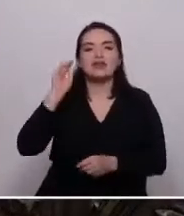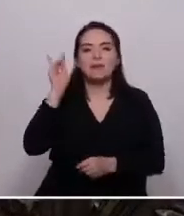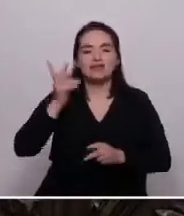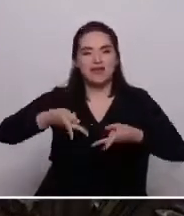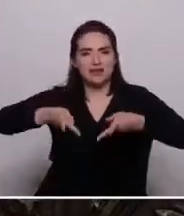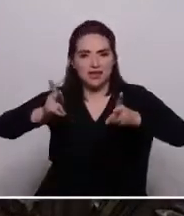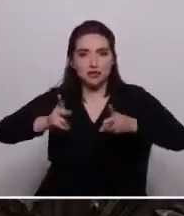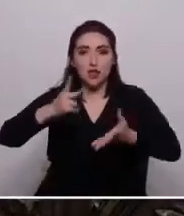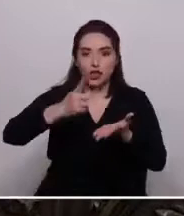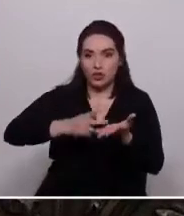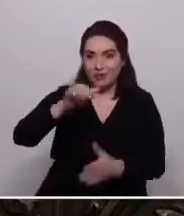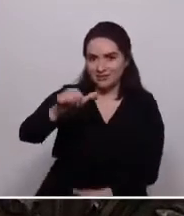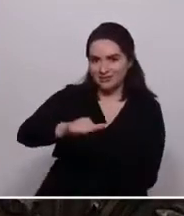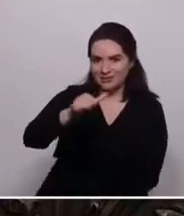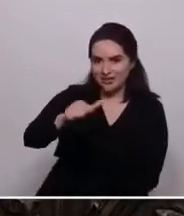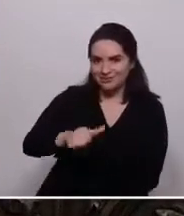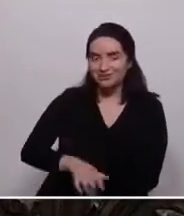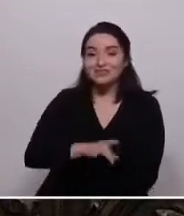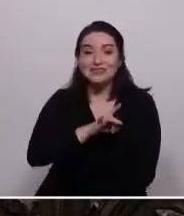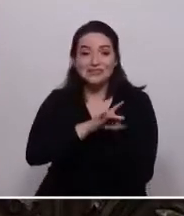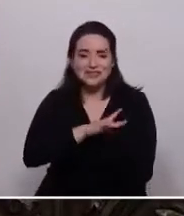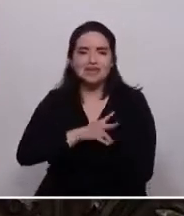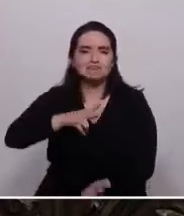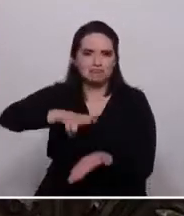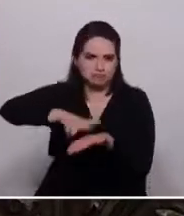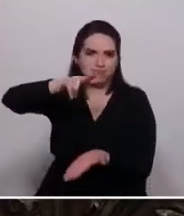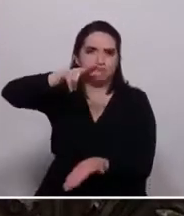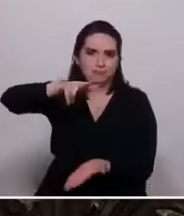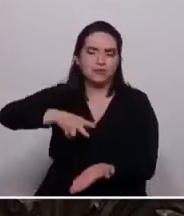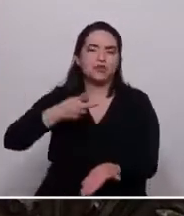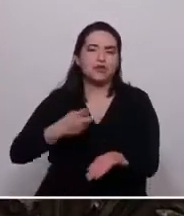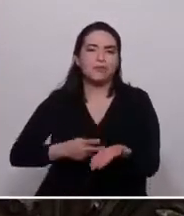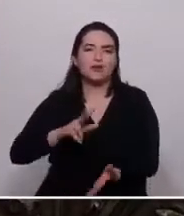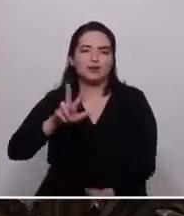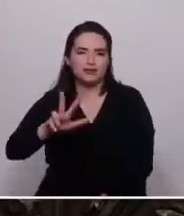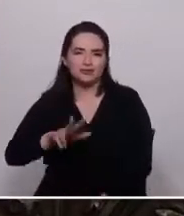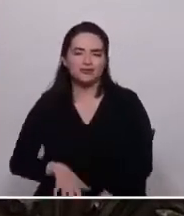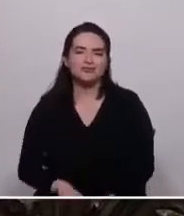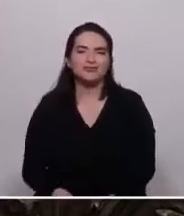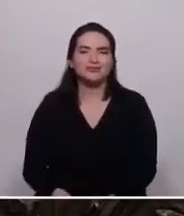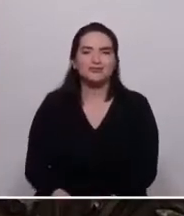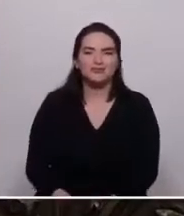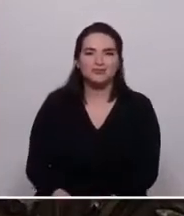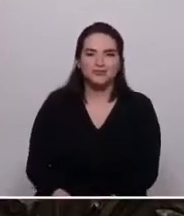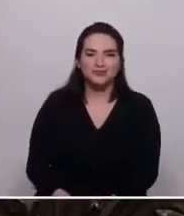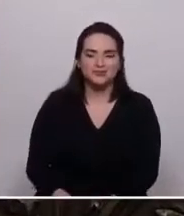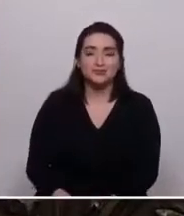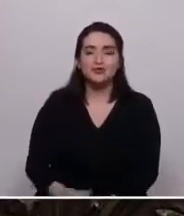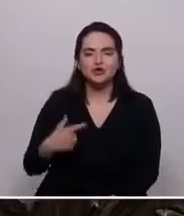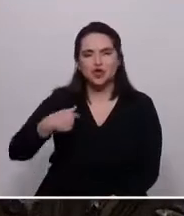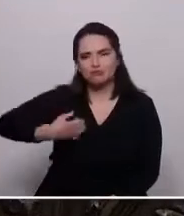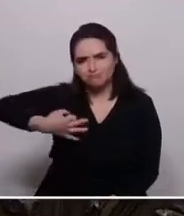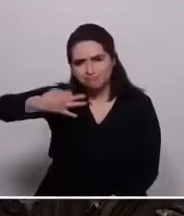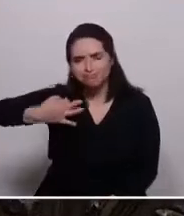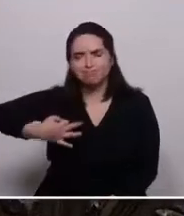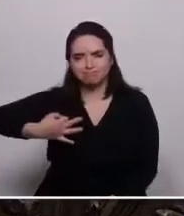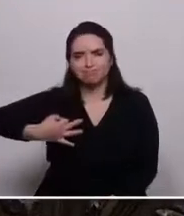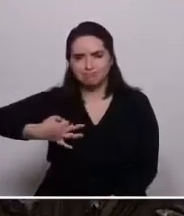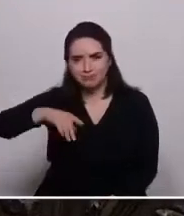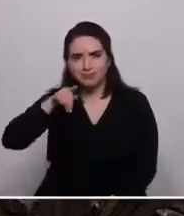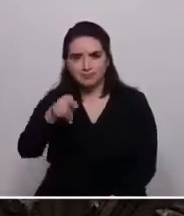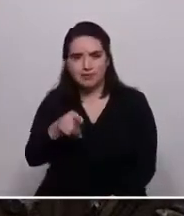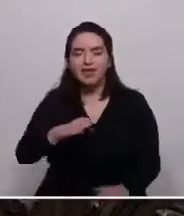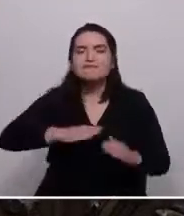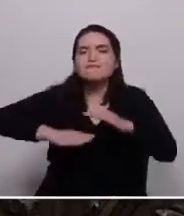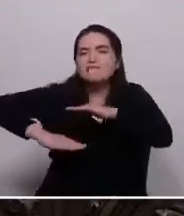2016 y que Chile ratificó el 2008, de la cual estoy convencida que debiese ser una base